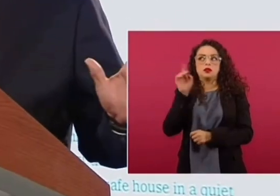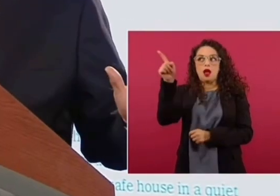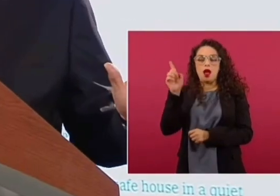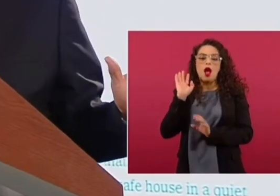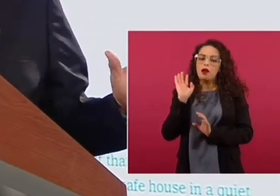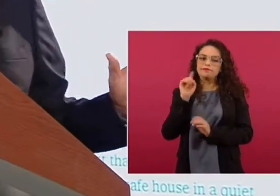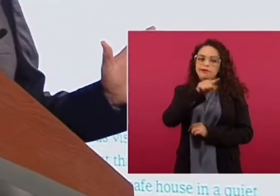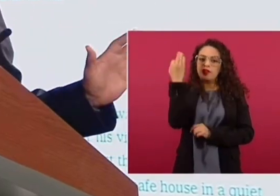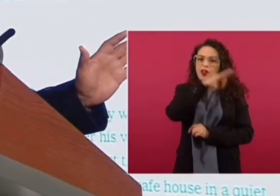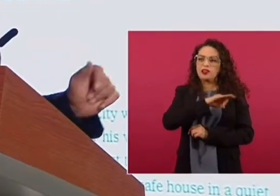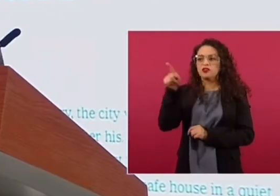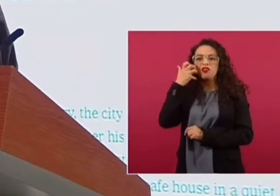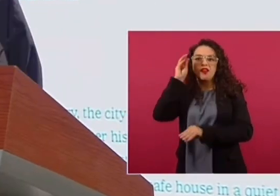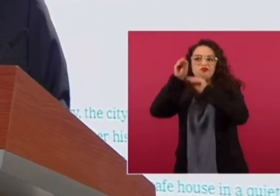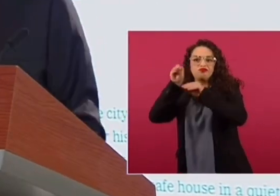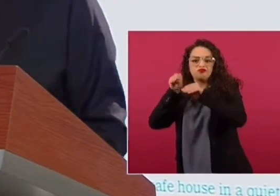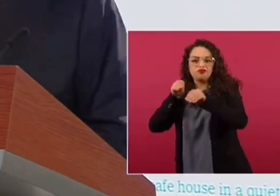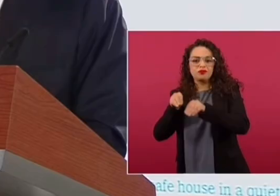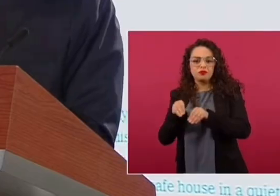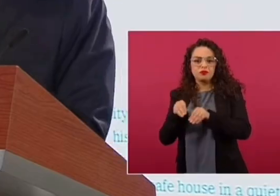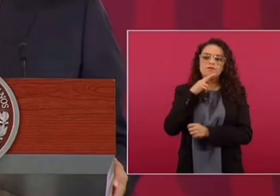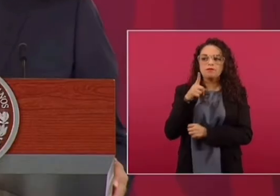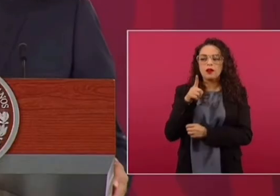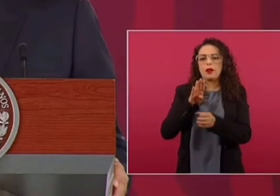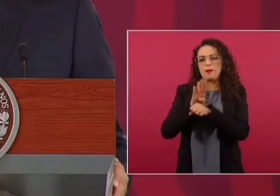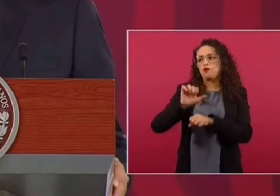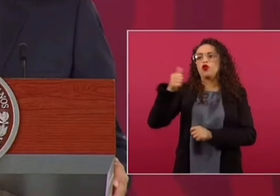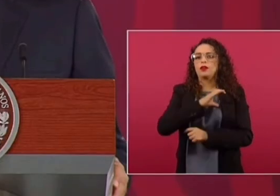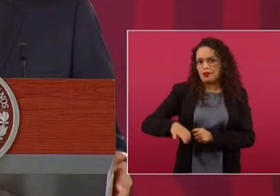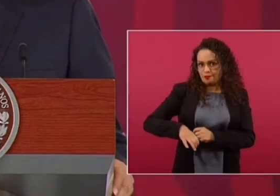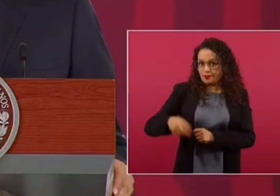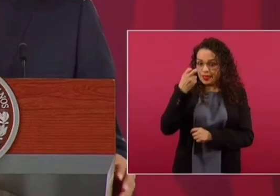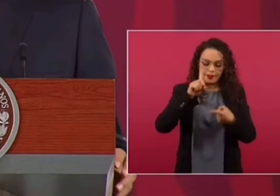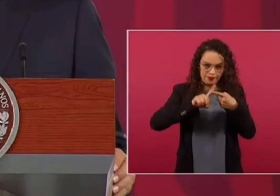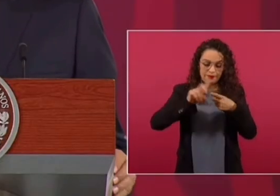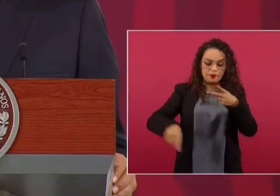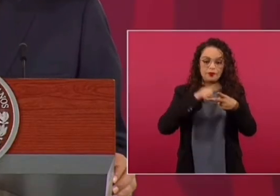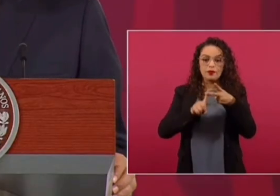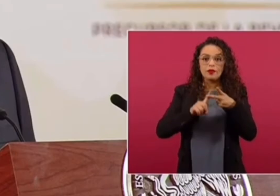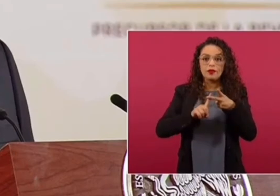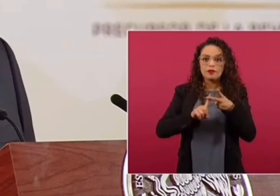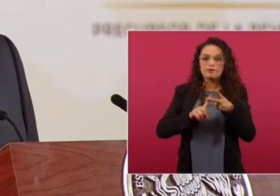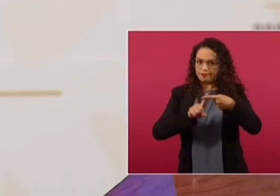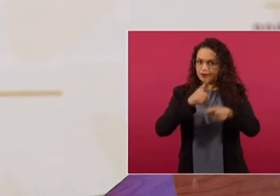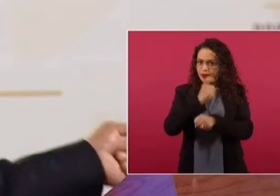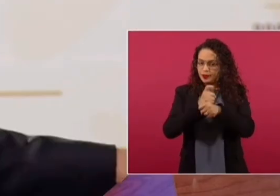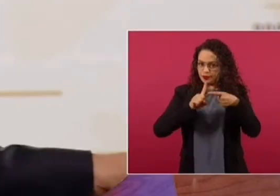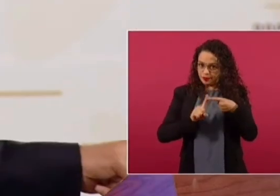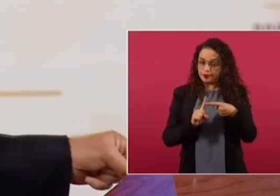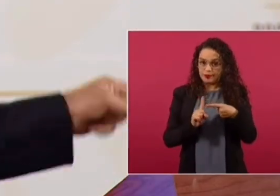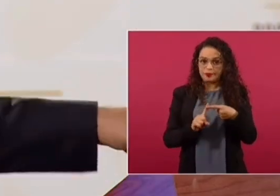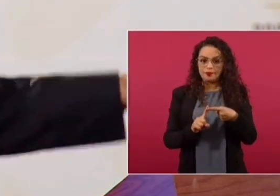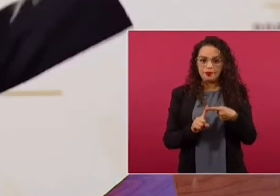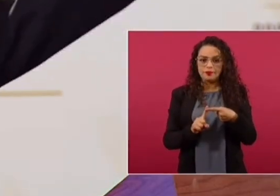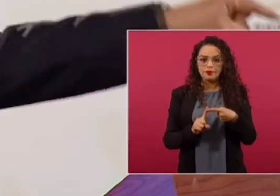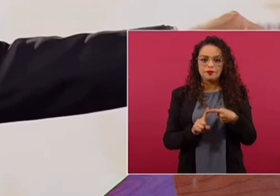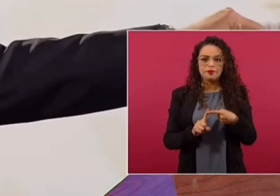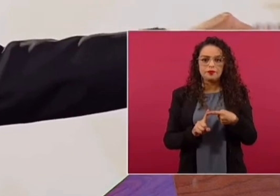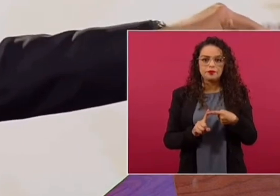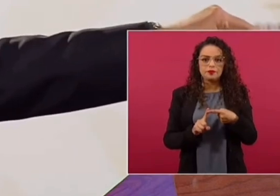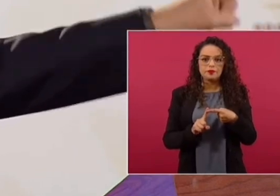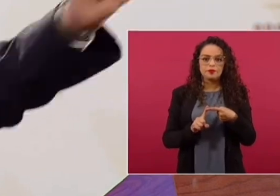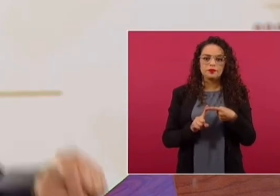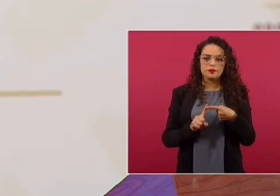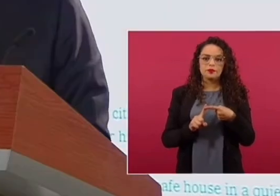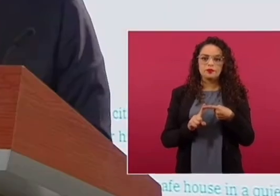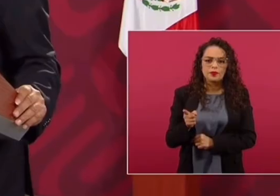fabricó? Ah, ¿y quién fue? Dos, venganza contra el ejército mexicano. Porque cuando pasó lo del